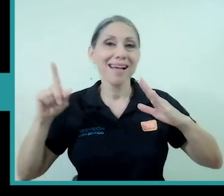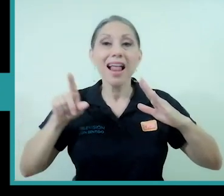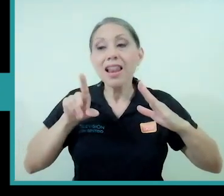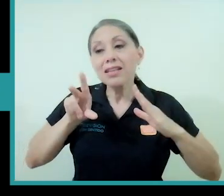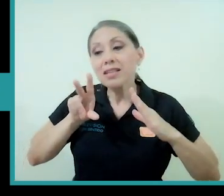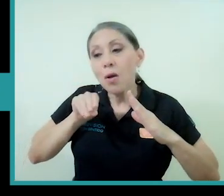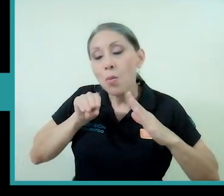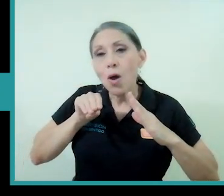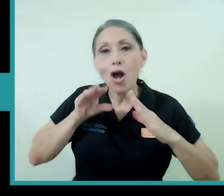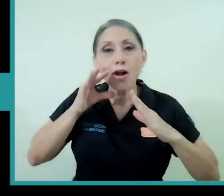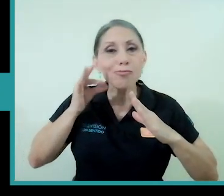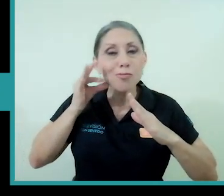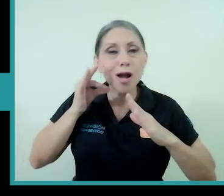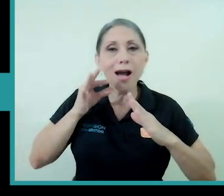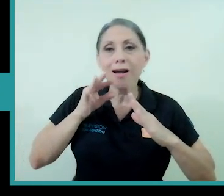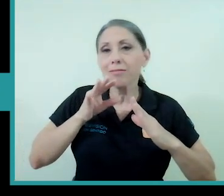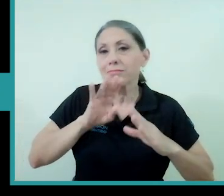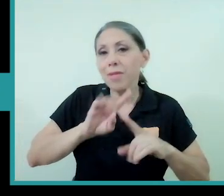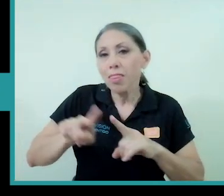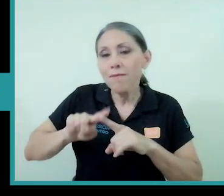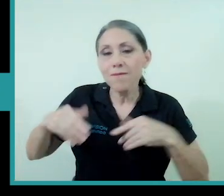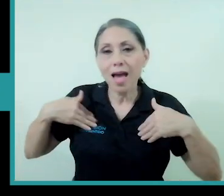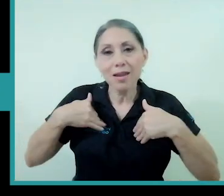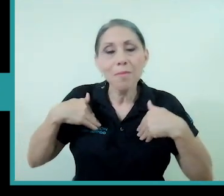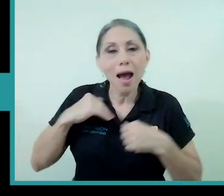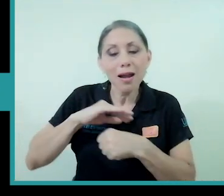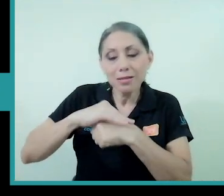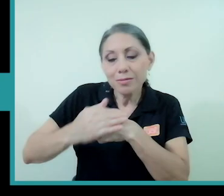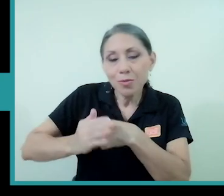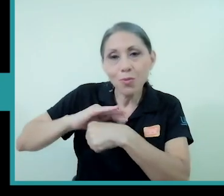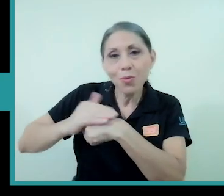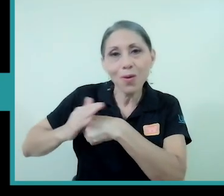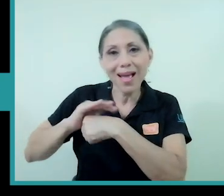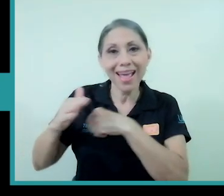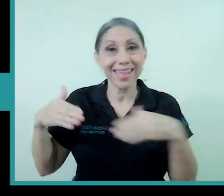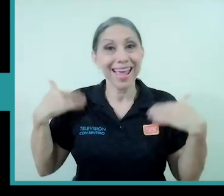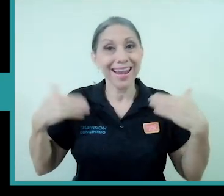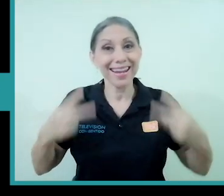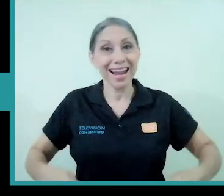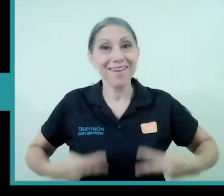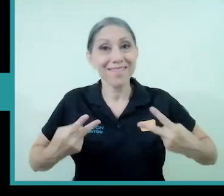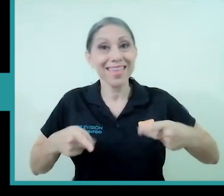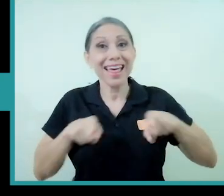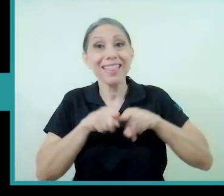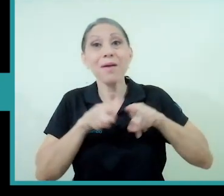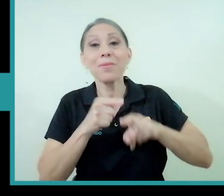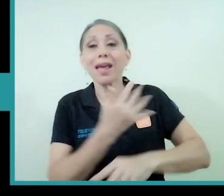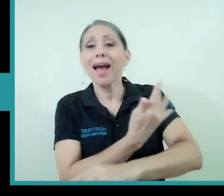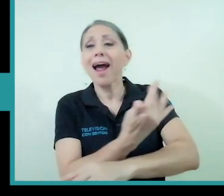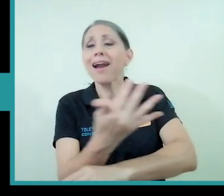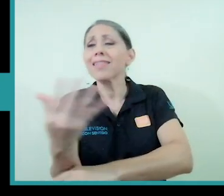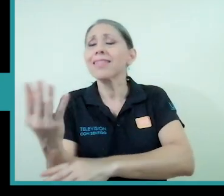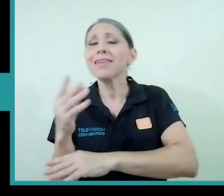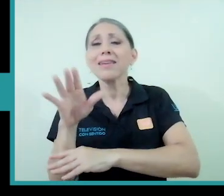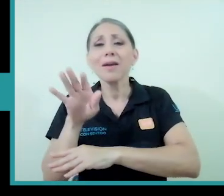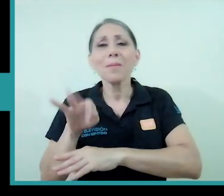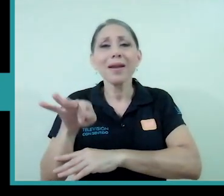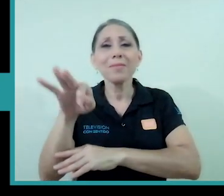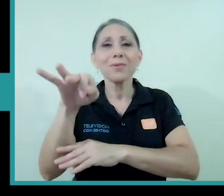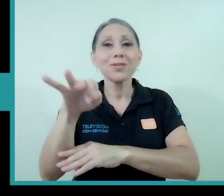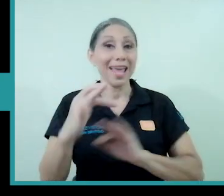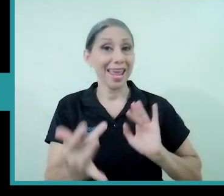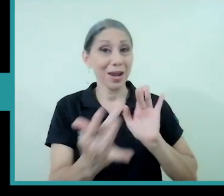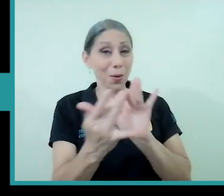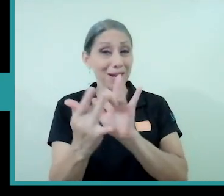esos otros animales que que que alegran la vida verdad las mariposas en el jardín la conexión con todas las